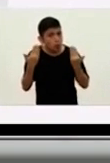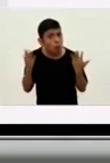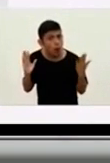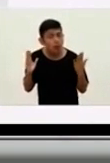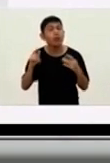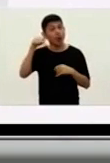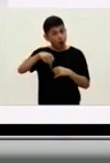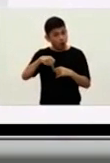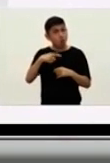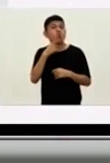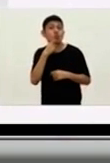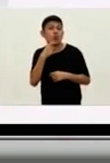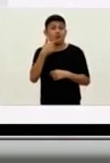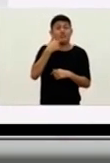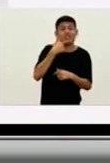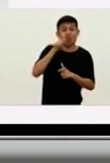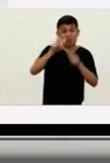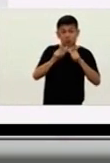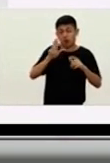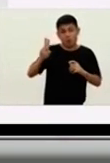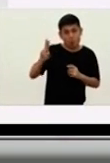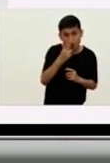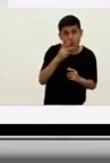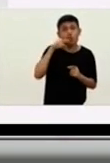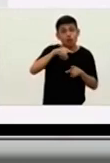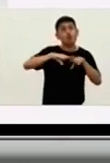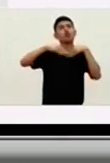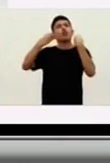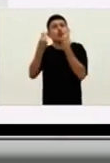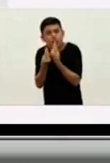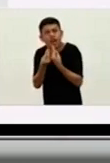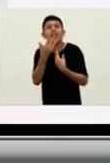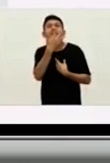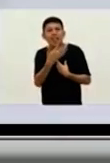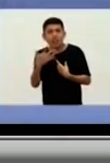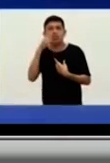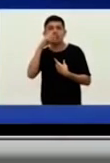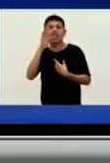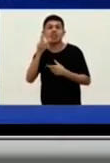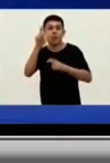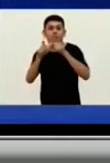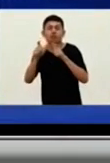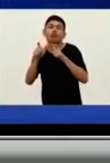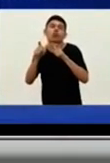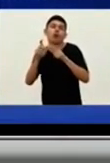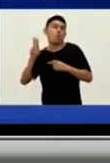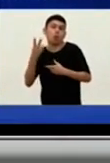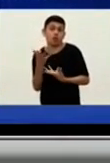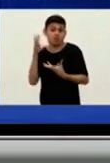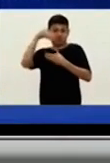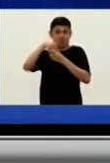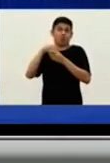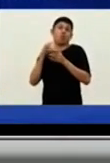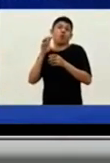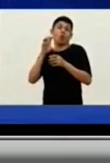hoy se constató el fallecimiento de 17 personas, que hace un total de 570 personas diagnosticadas fallecidas por